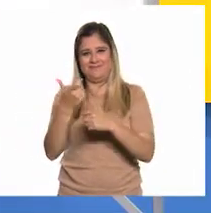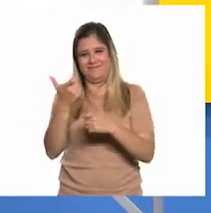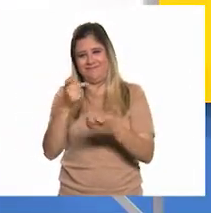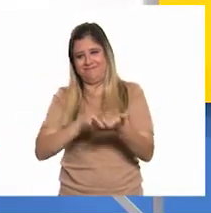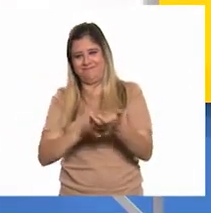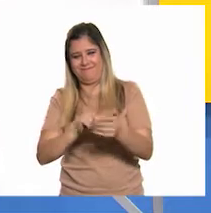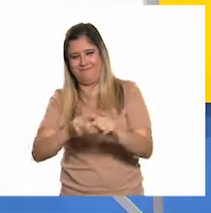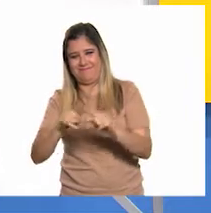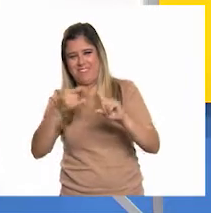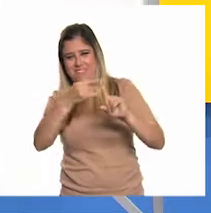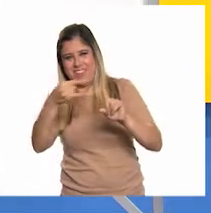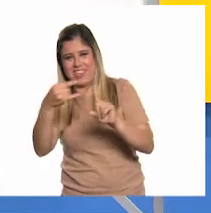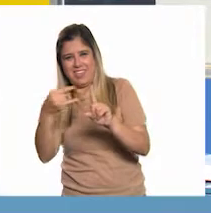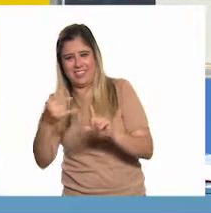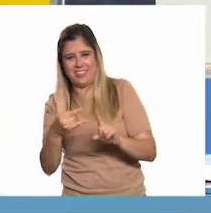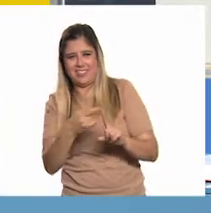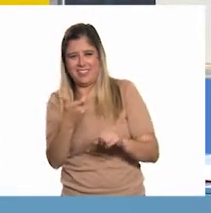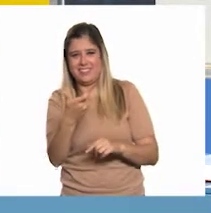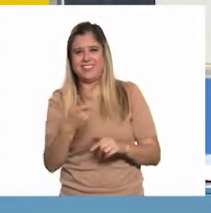Exacto.